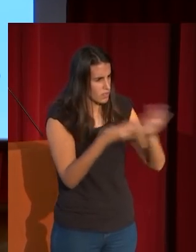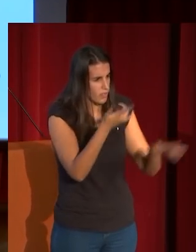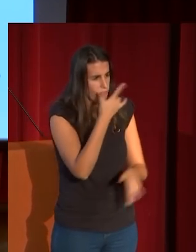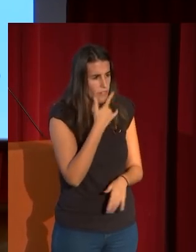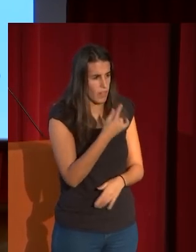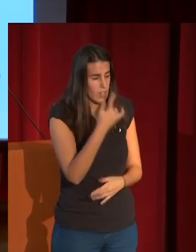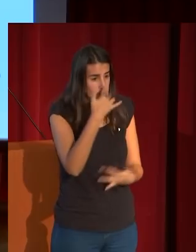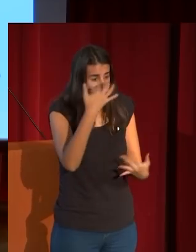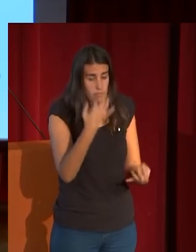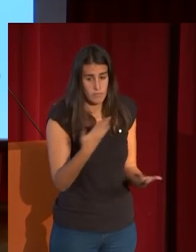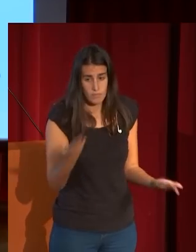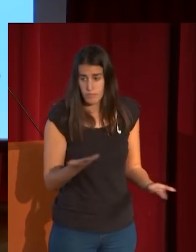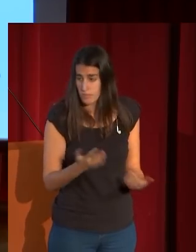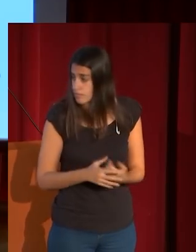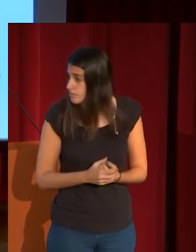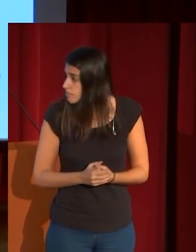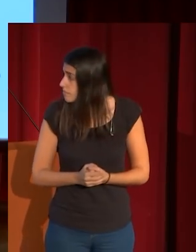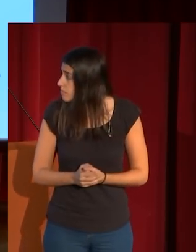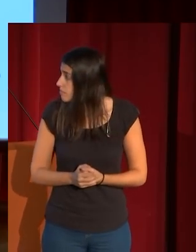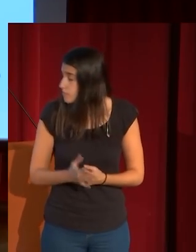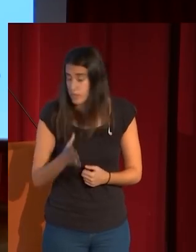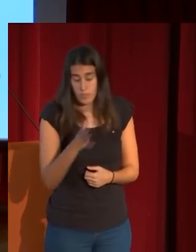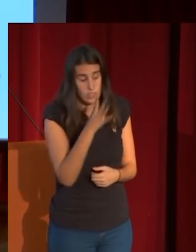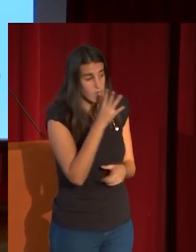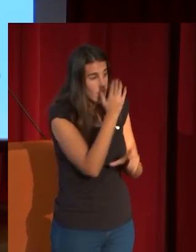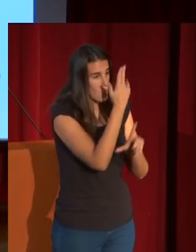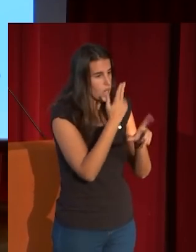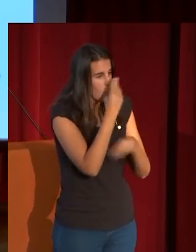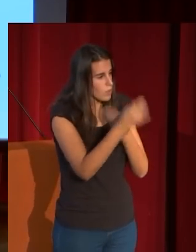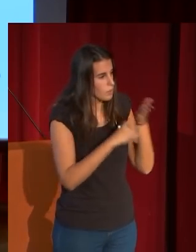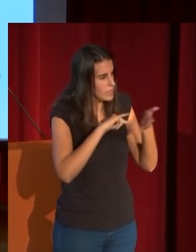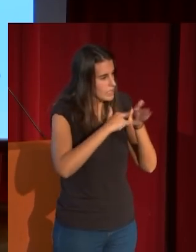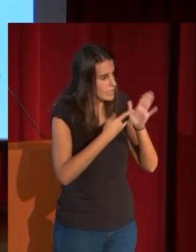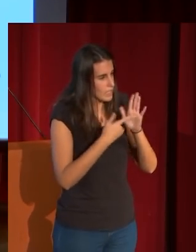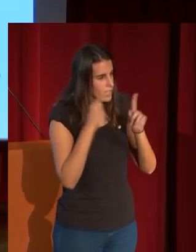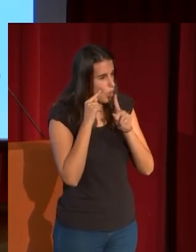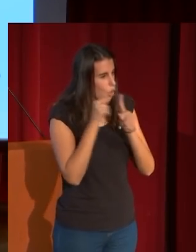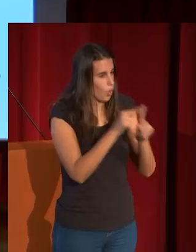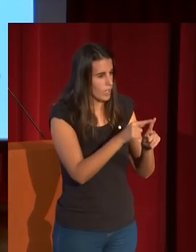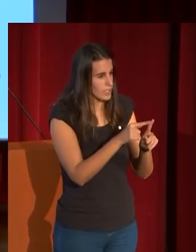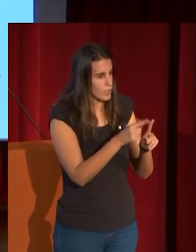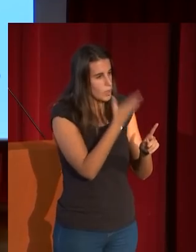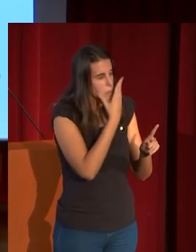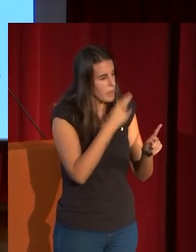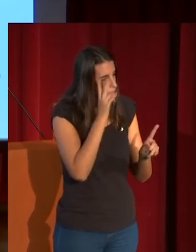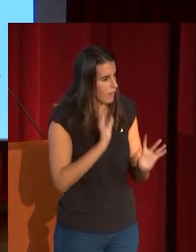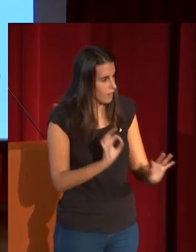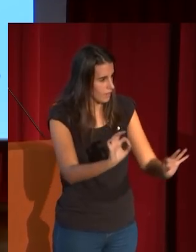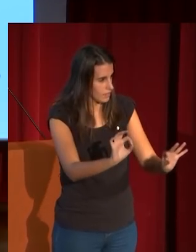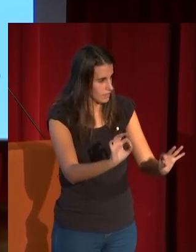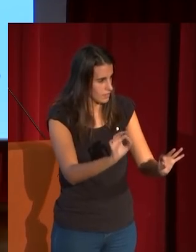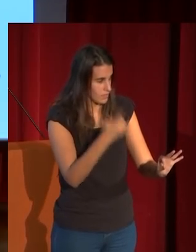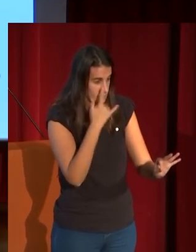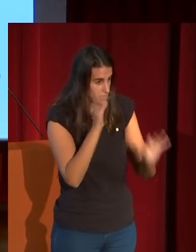verdaderamente una utilización de la cual era como instrumento para conseguir una belleza elegante que tiene muy poco